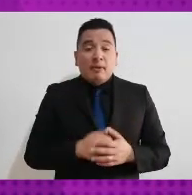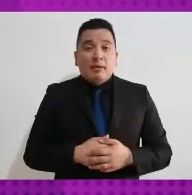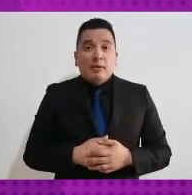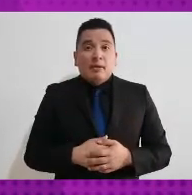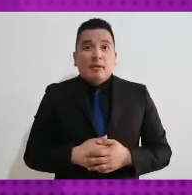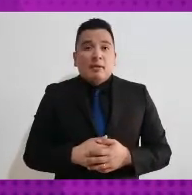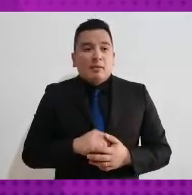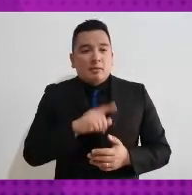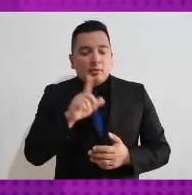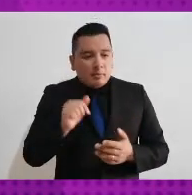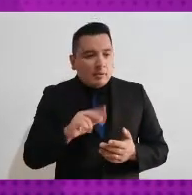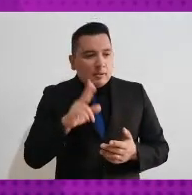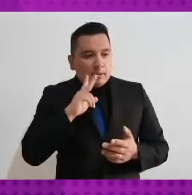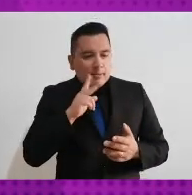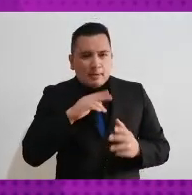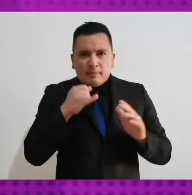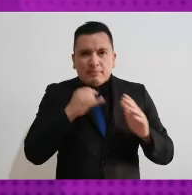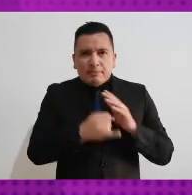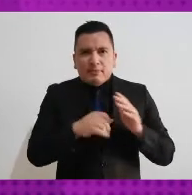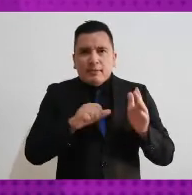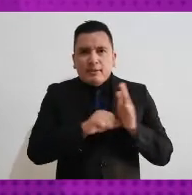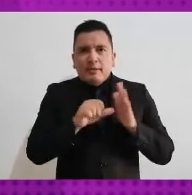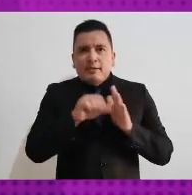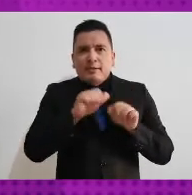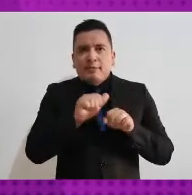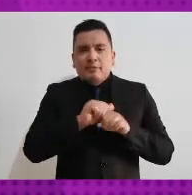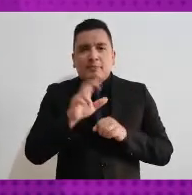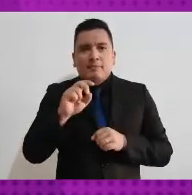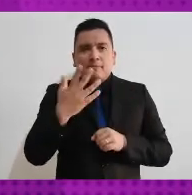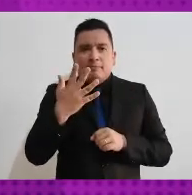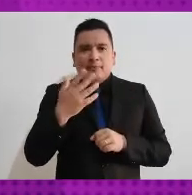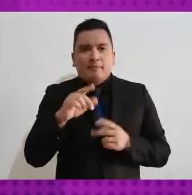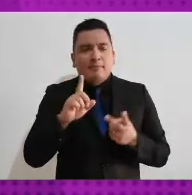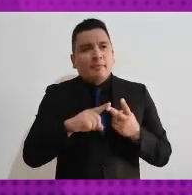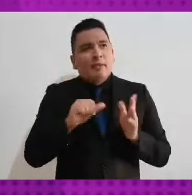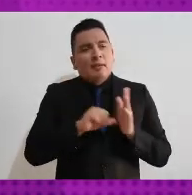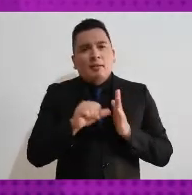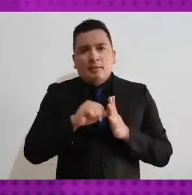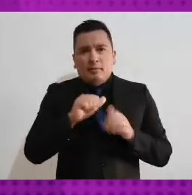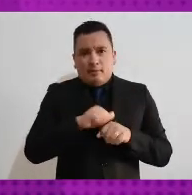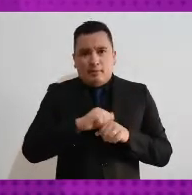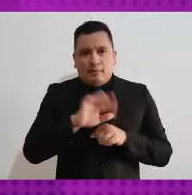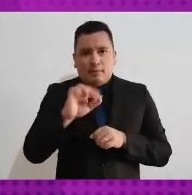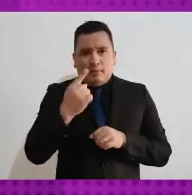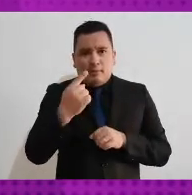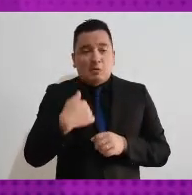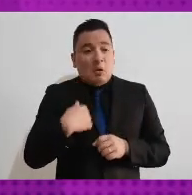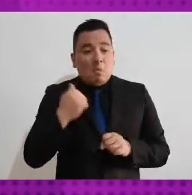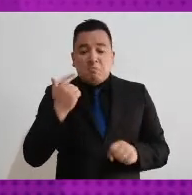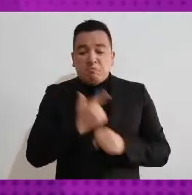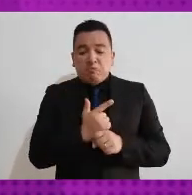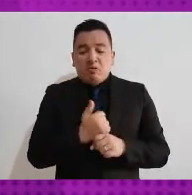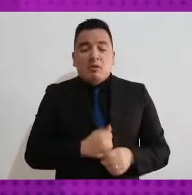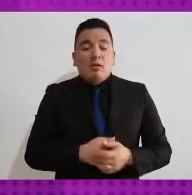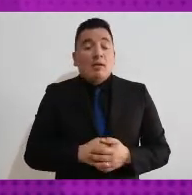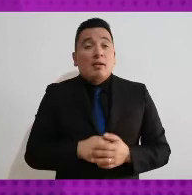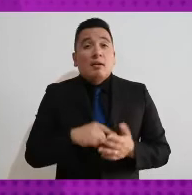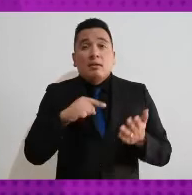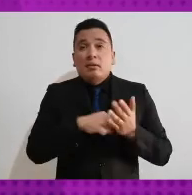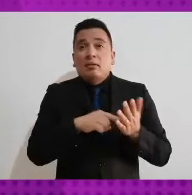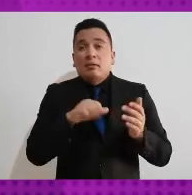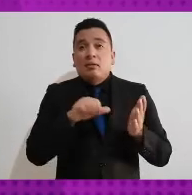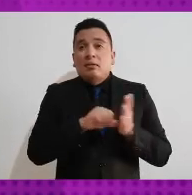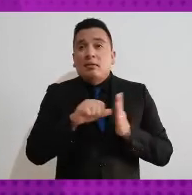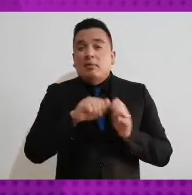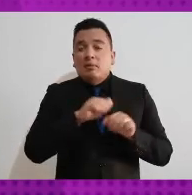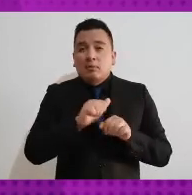Sin embargo, dando una lectura de cómo quedó el artículo 35 y el artículo 41, me di cuenta que se estableció en el